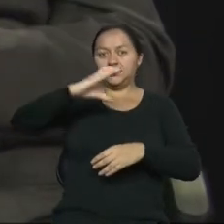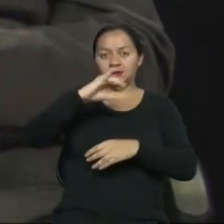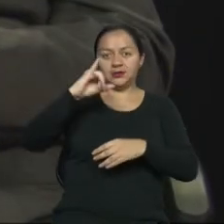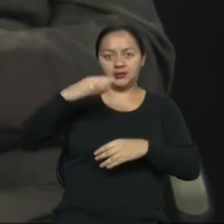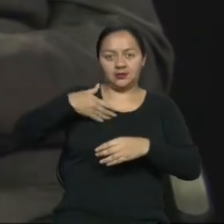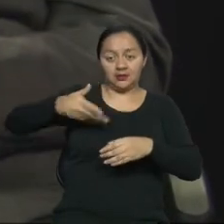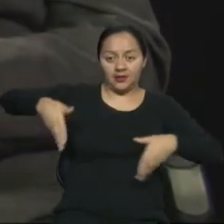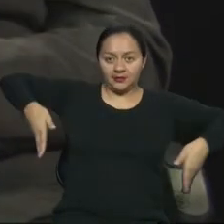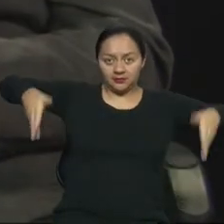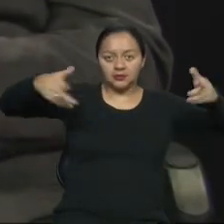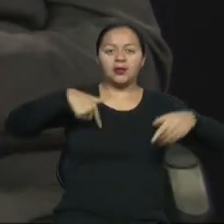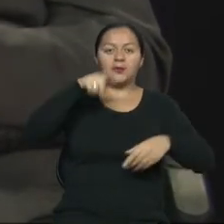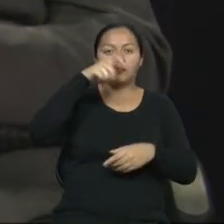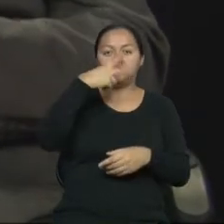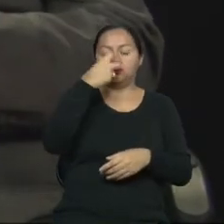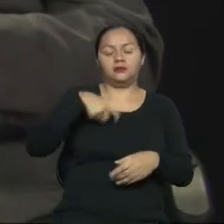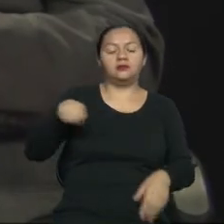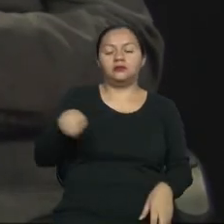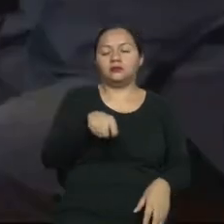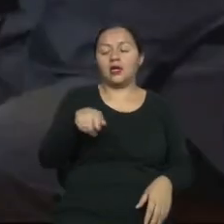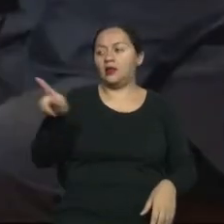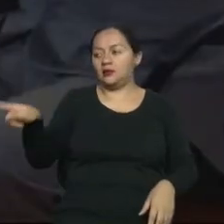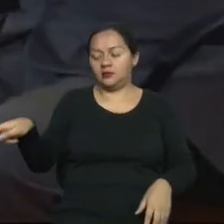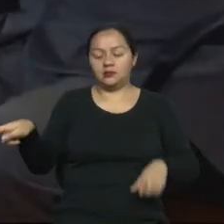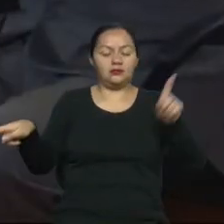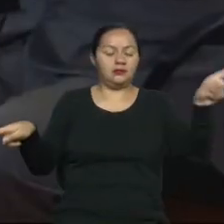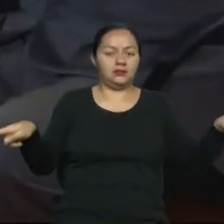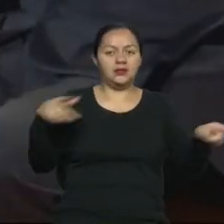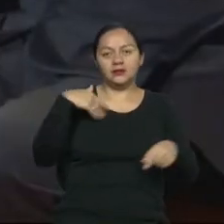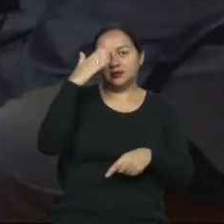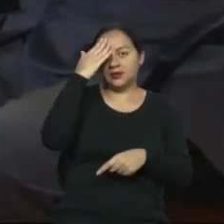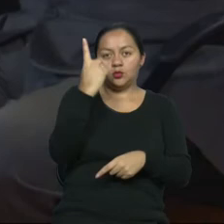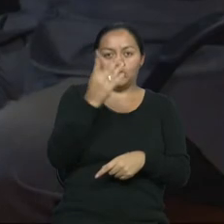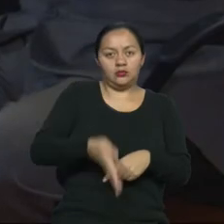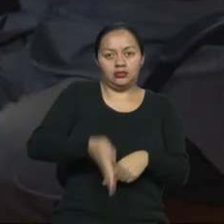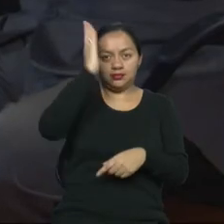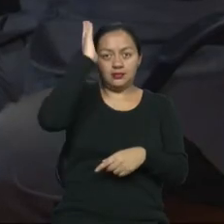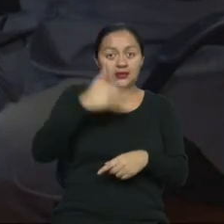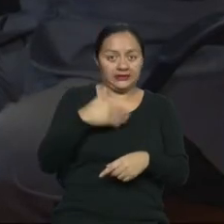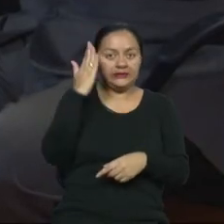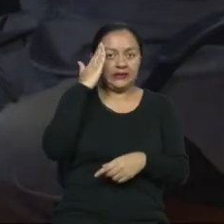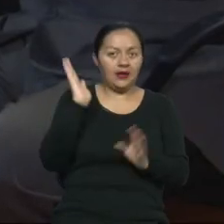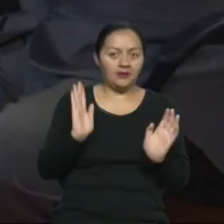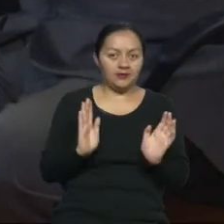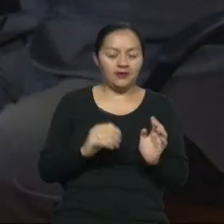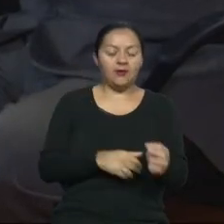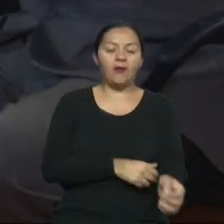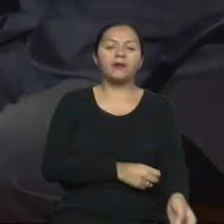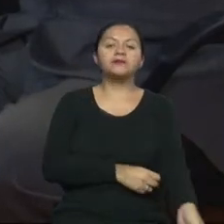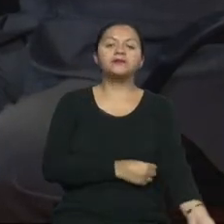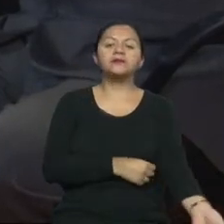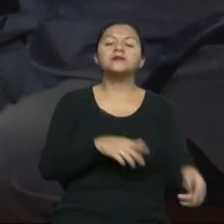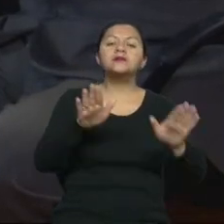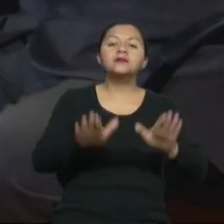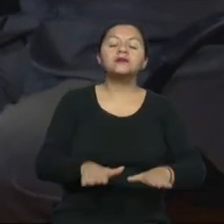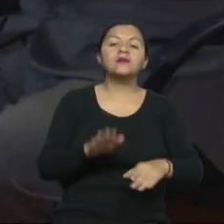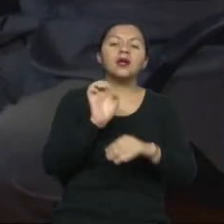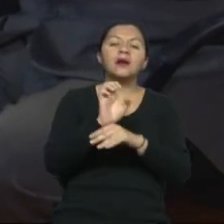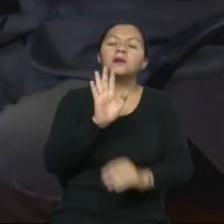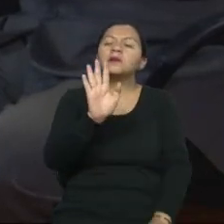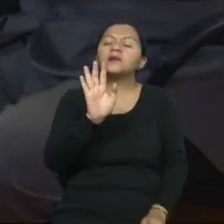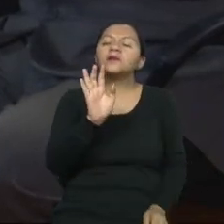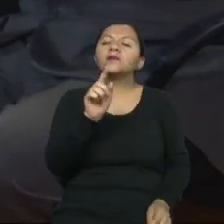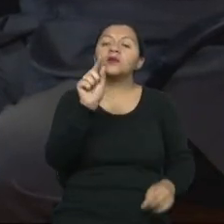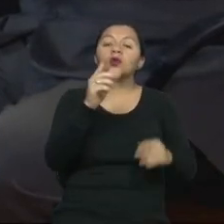la banda que direcciona a la persona ciega únicamente en la banda de circulación peatonal. Pero nuestro país tiene, a ver, en